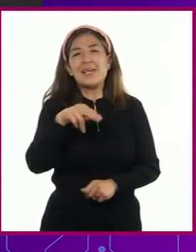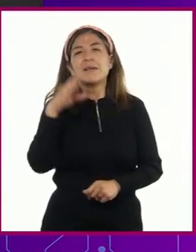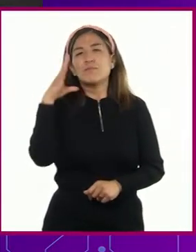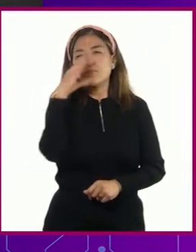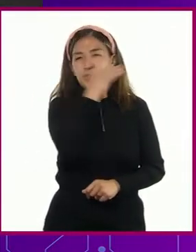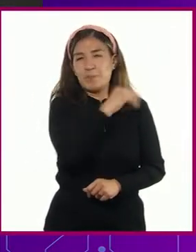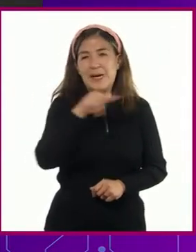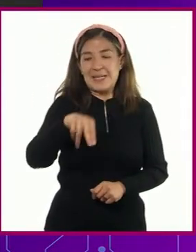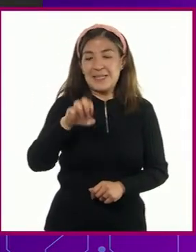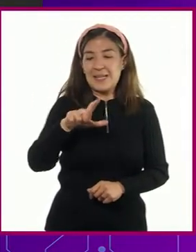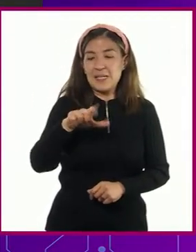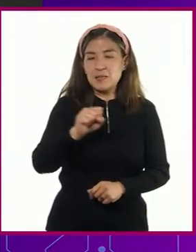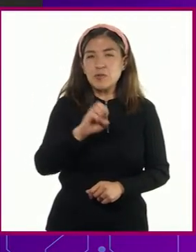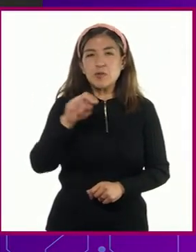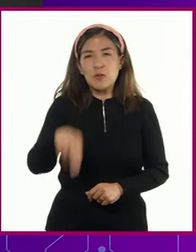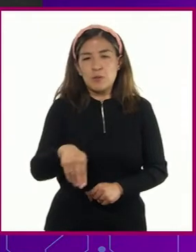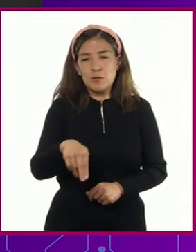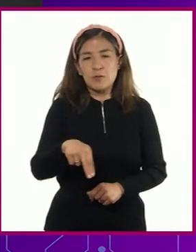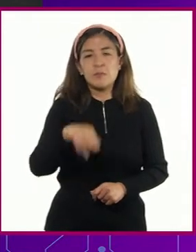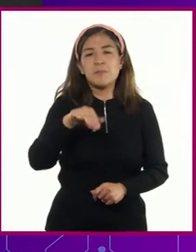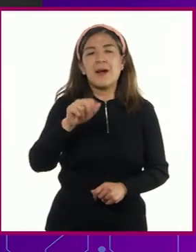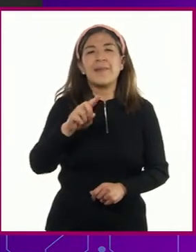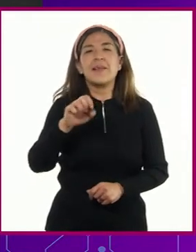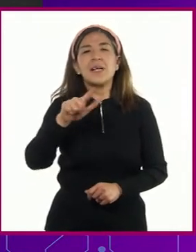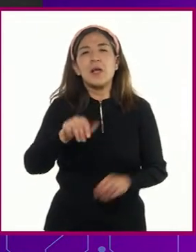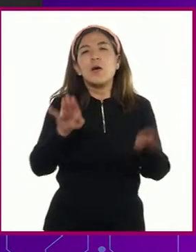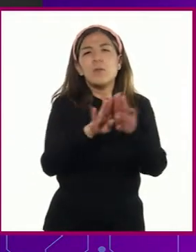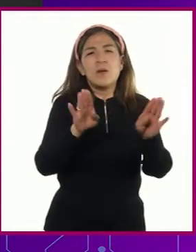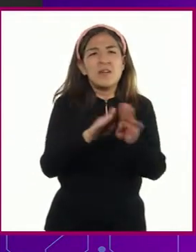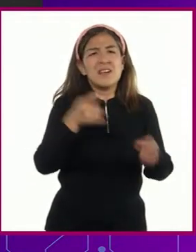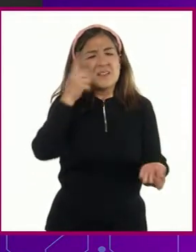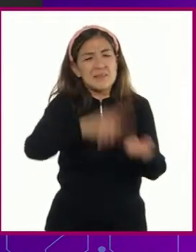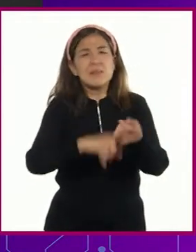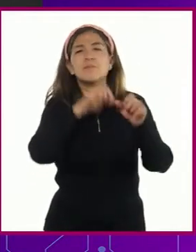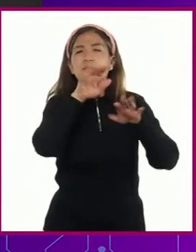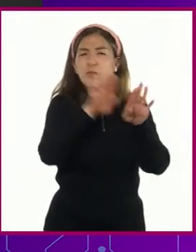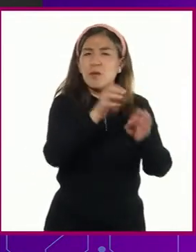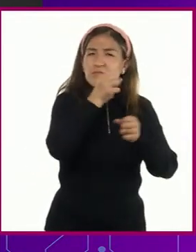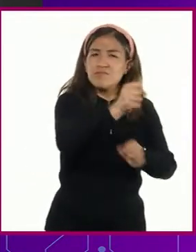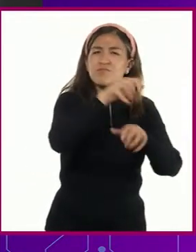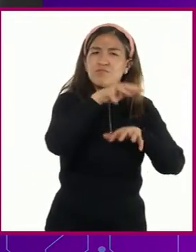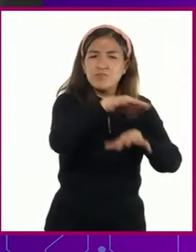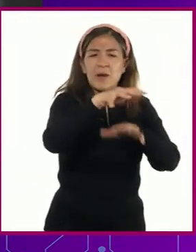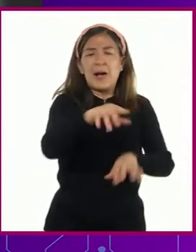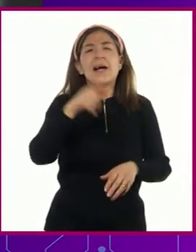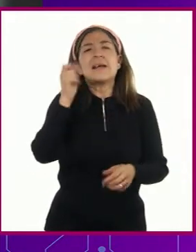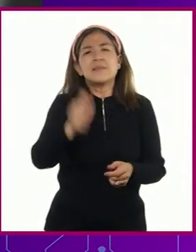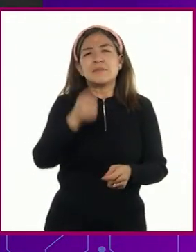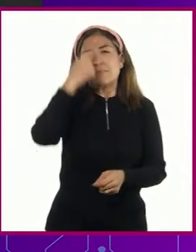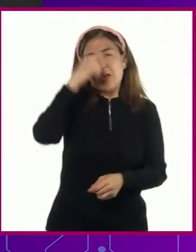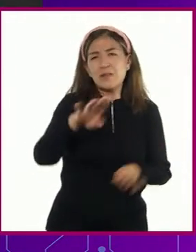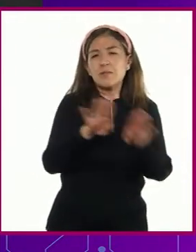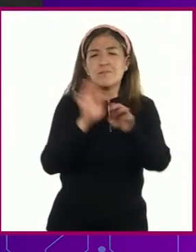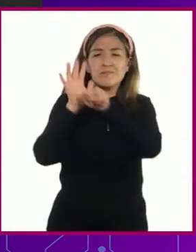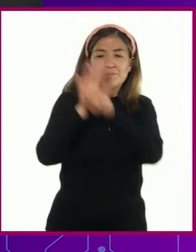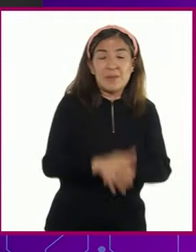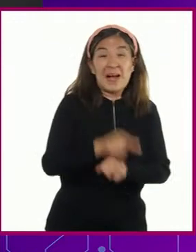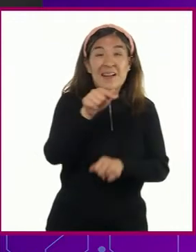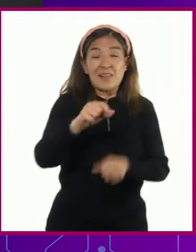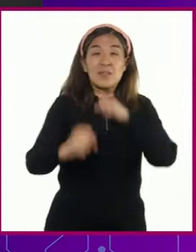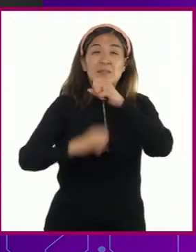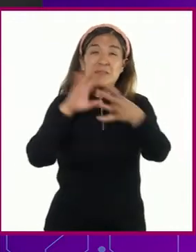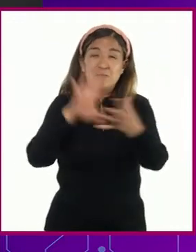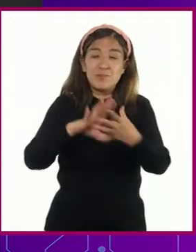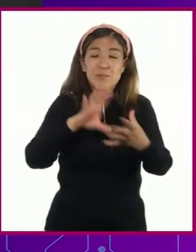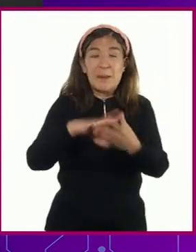Nelson Mandela participó en diversos movimientos contra la opresión. Pasó 27 años en prisión, donde continuó